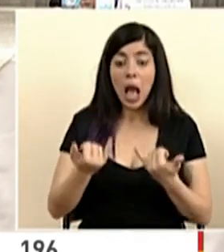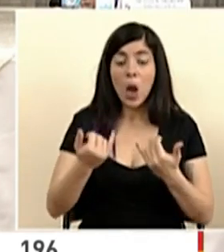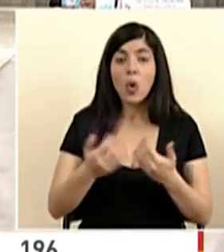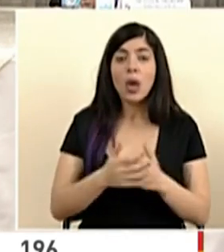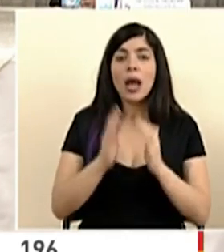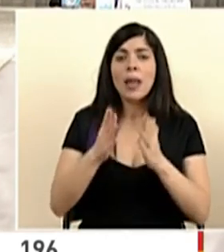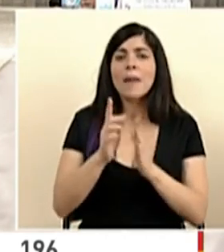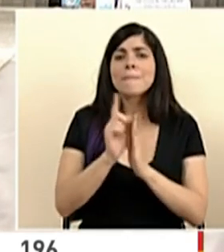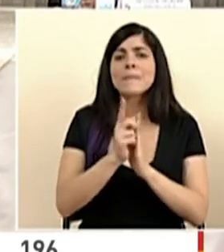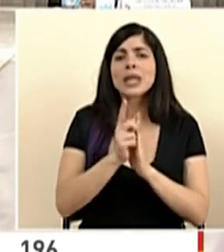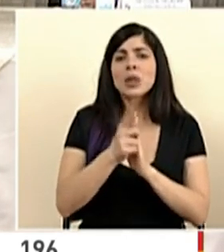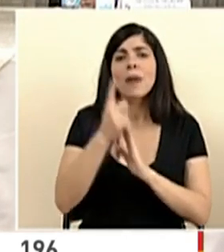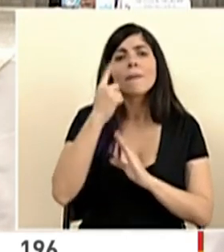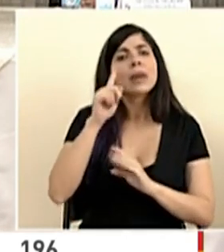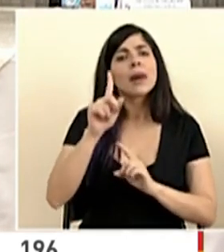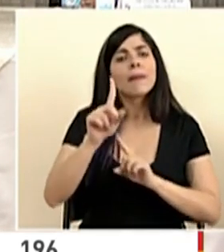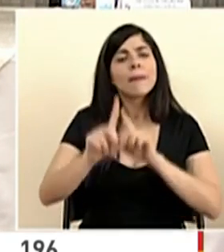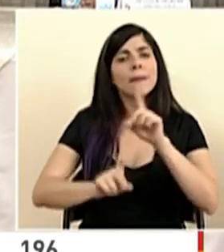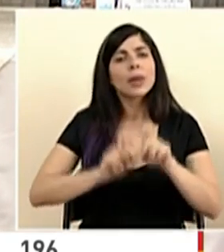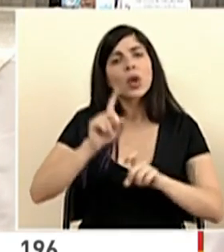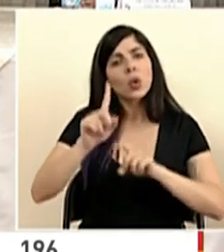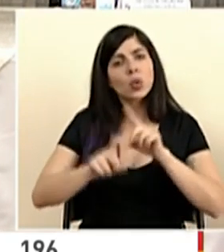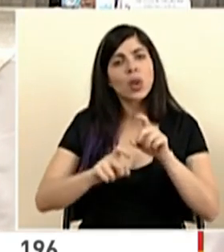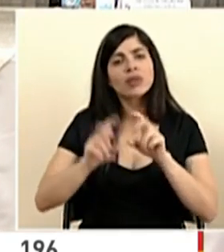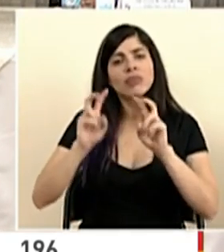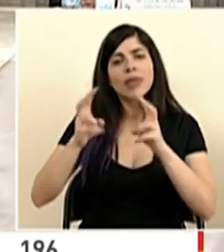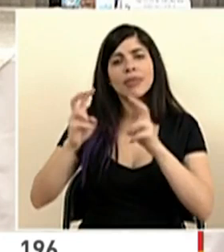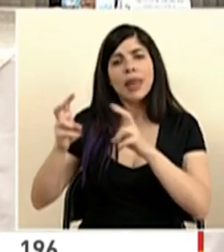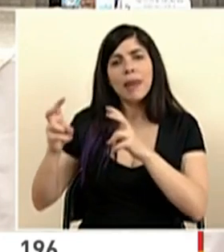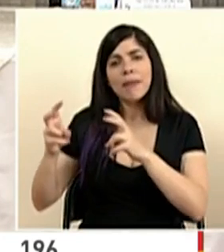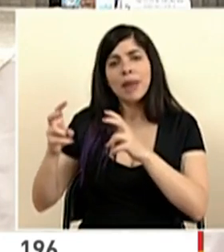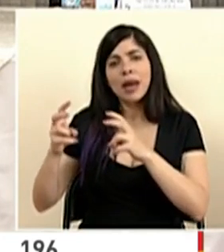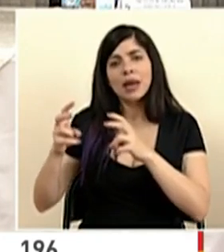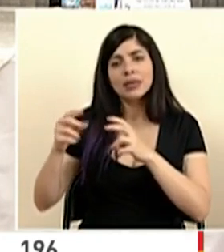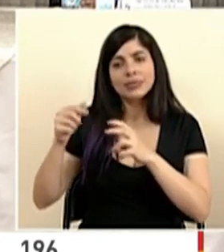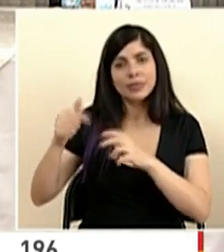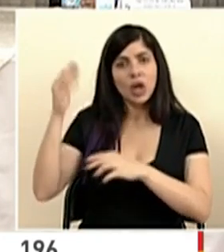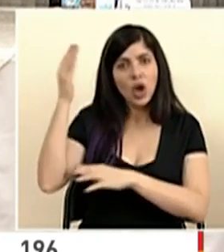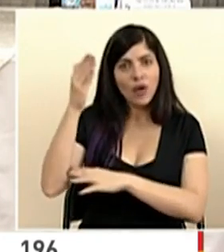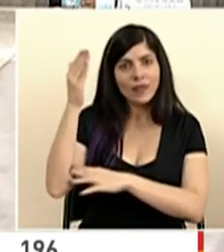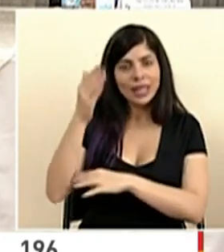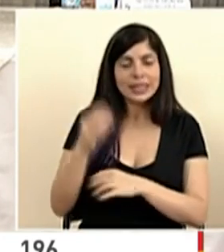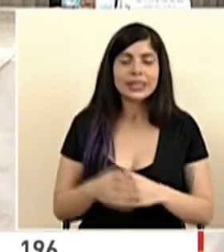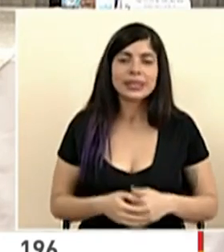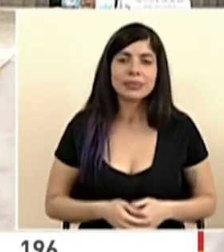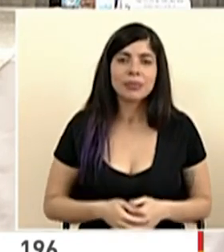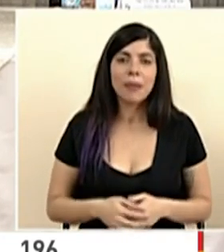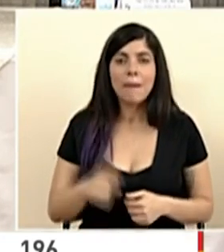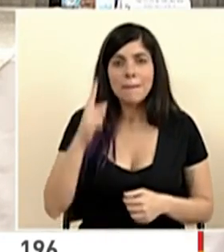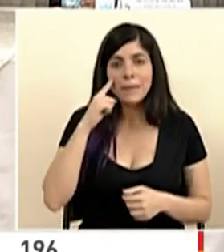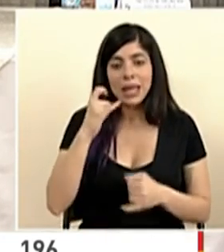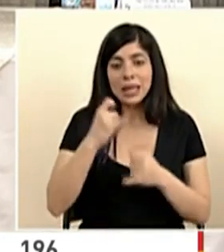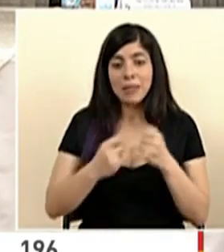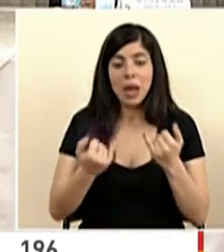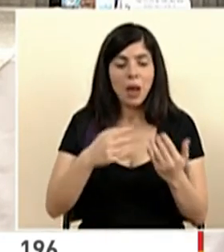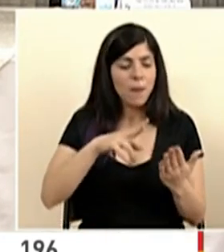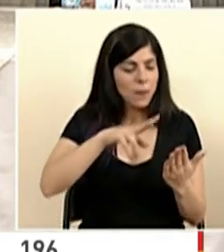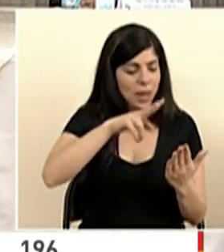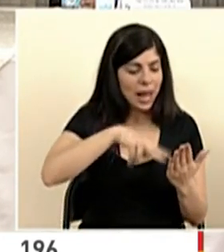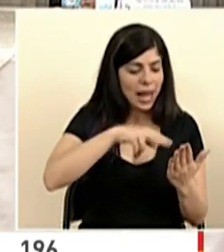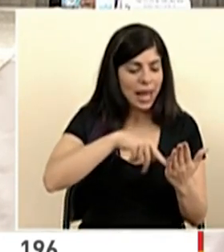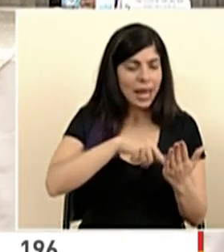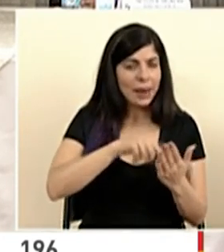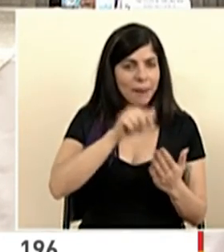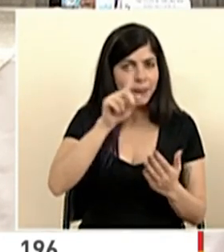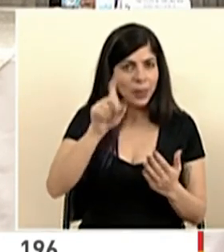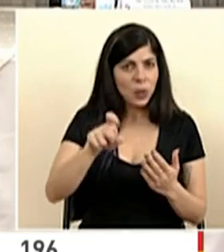unos minutos para consultas de temas que se vieron durante la conferencia de prensa para ir cerrando le voy a leer la